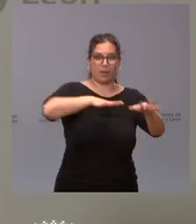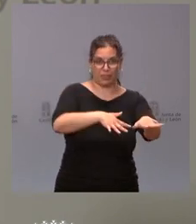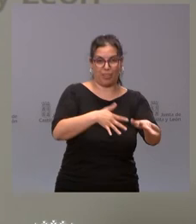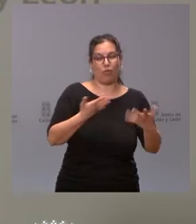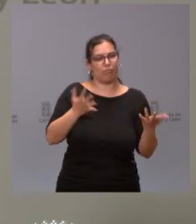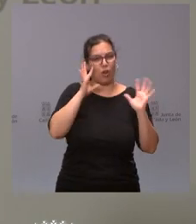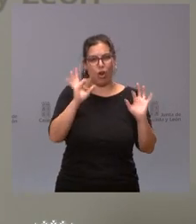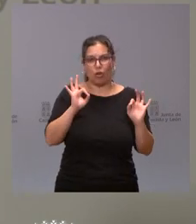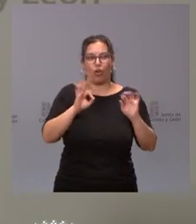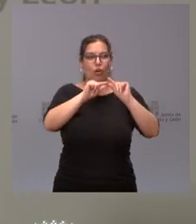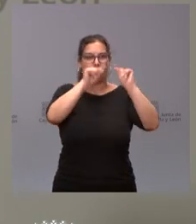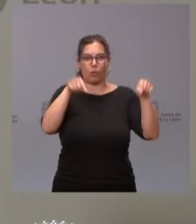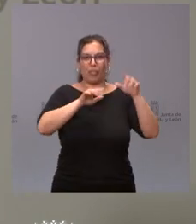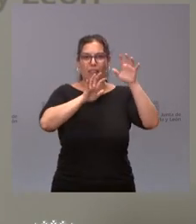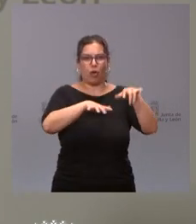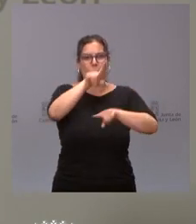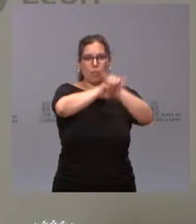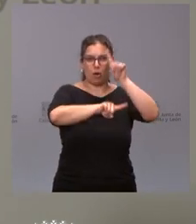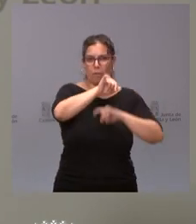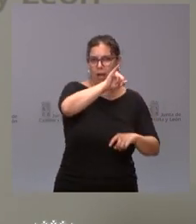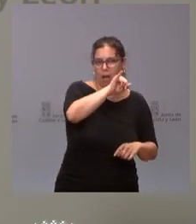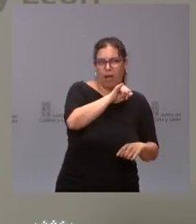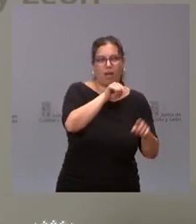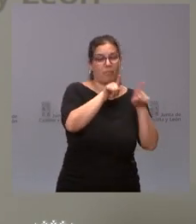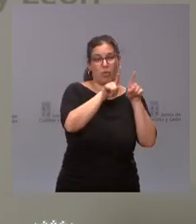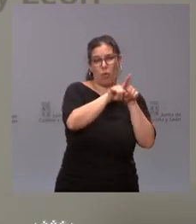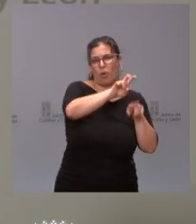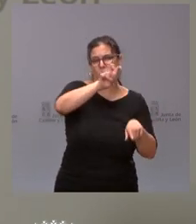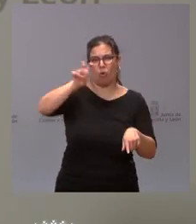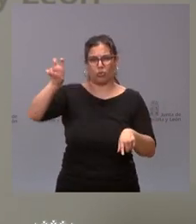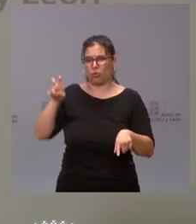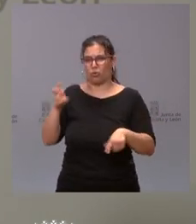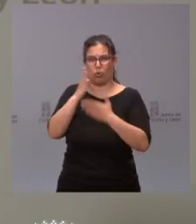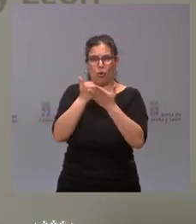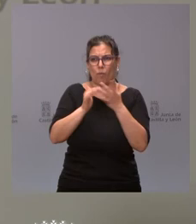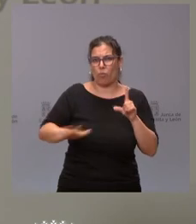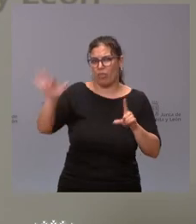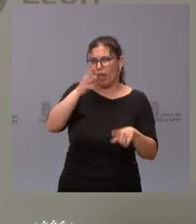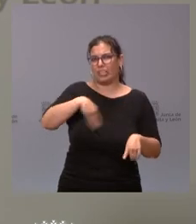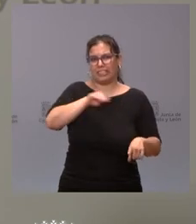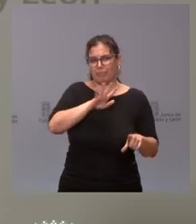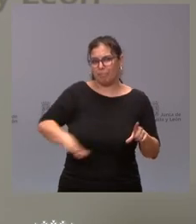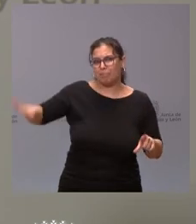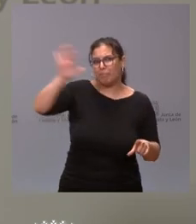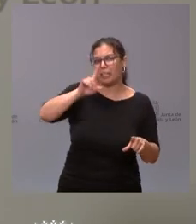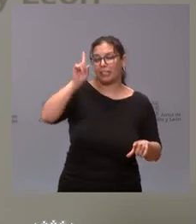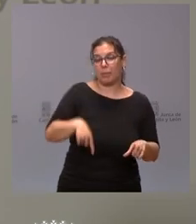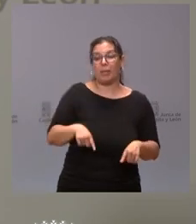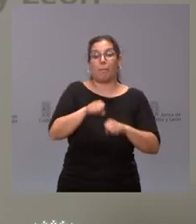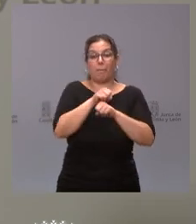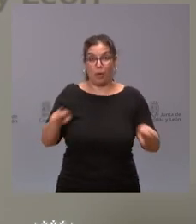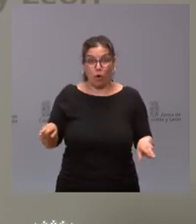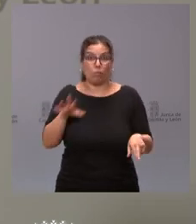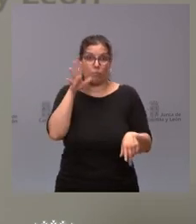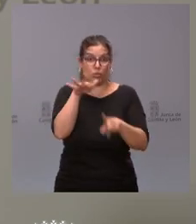tiene un problema como lo tienen muchas personas en el conjunto de la comunidad autónoma y de España también agravado por la situación que estamos